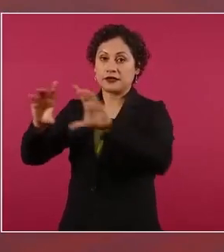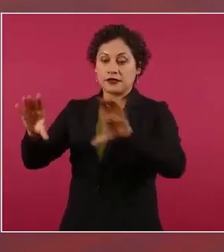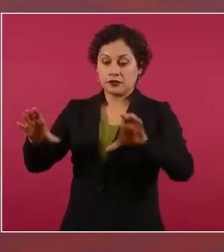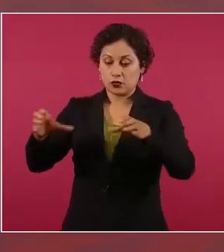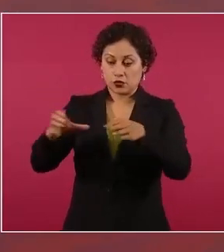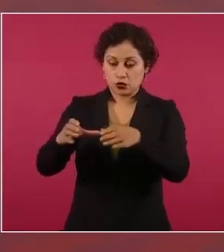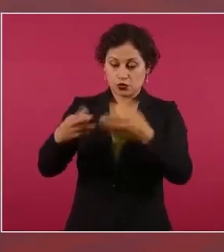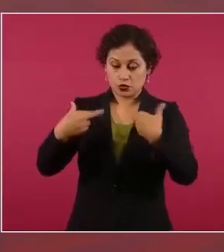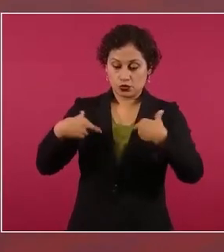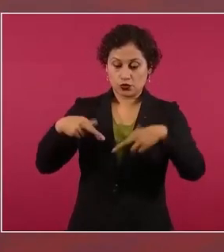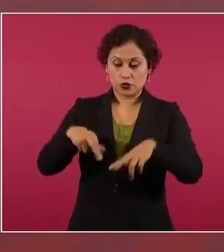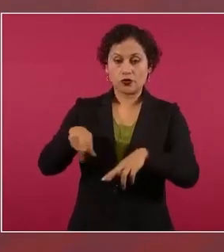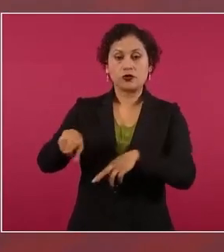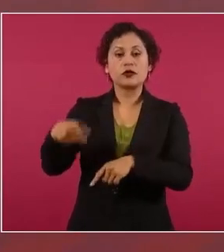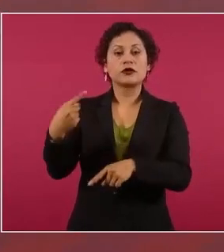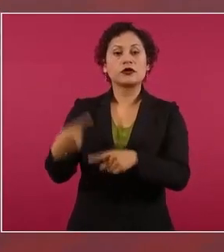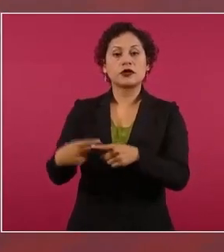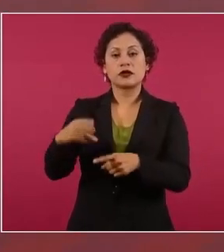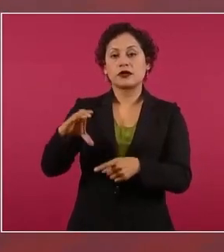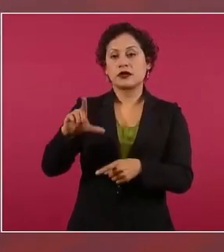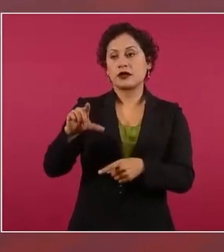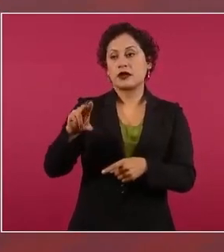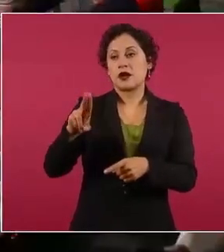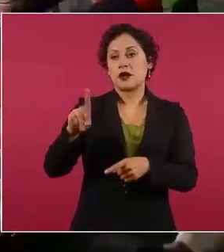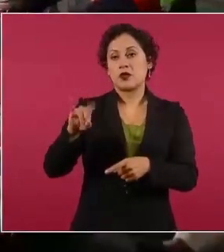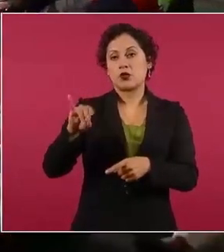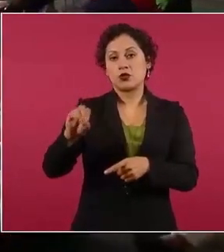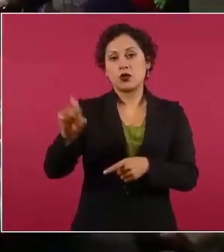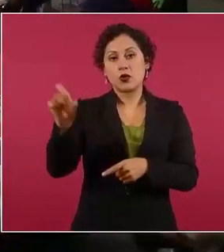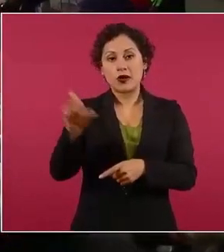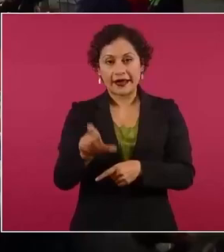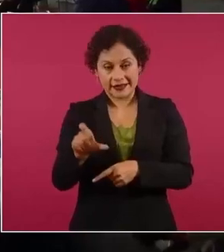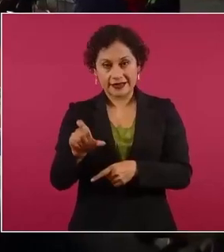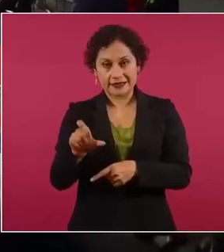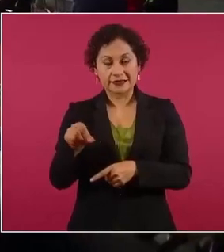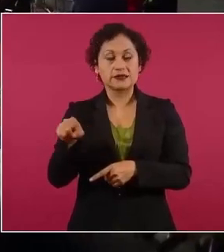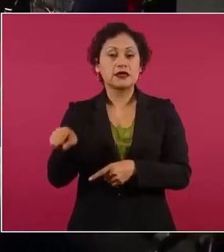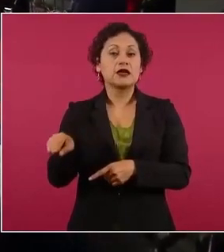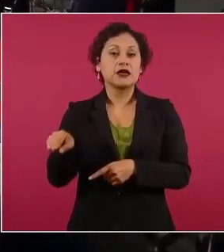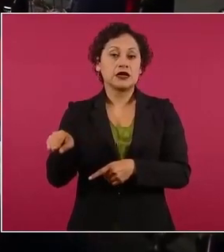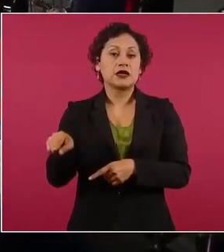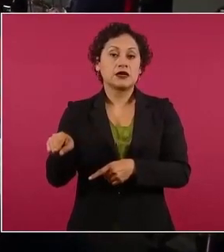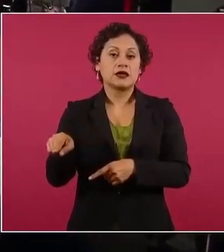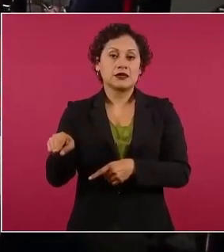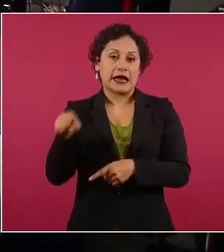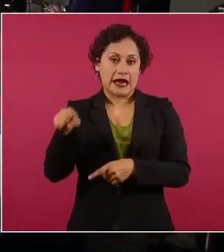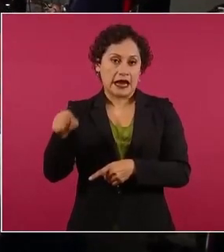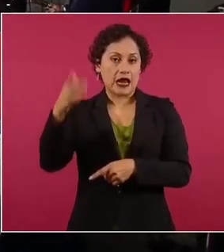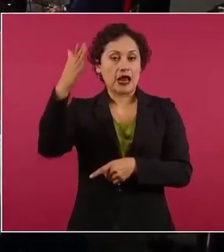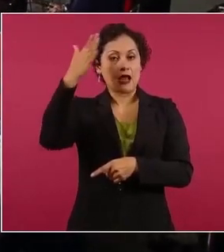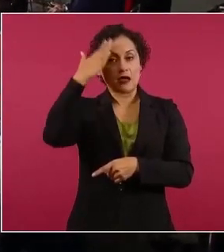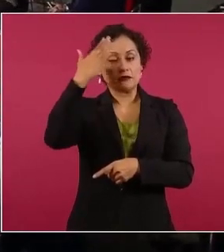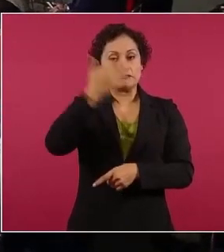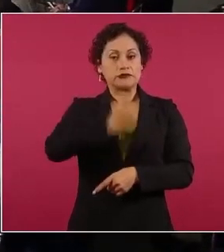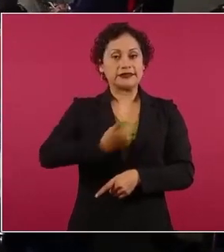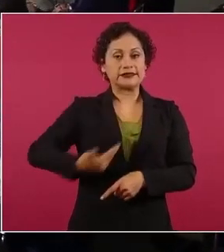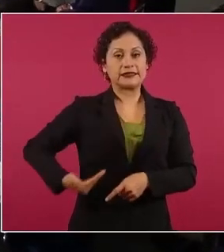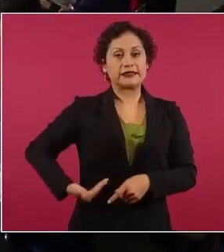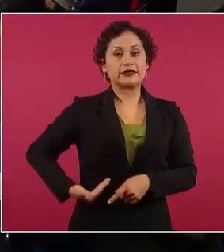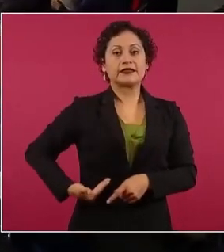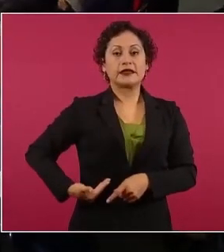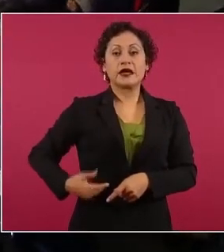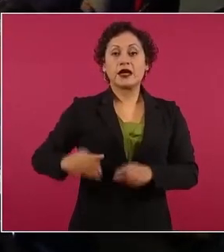Claudio X González papá que era presidente del consejo coordinador empresarial